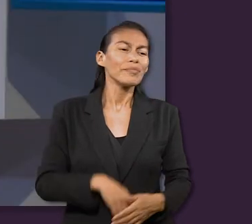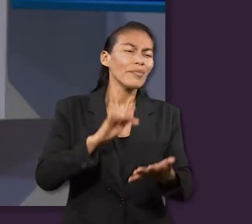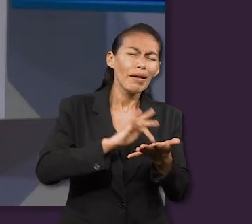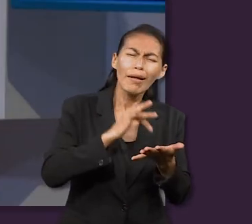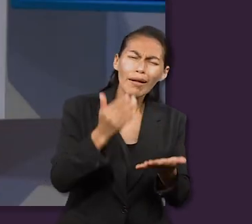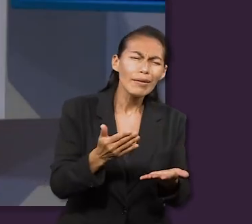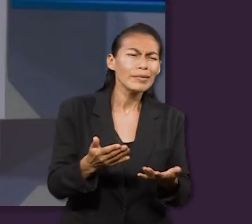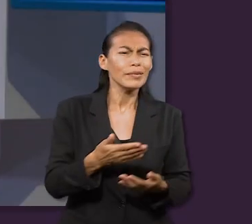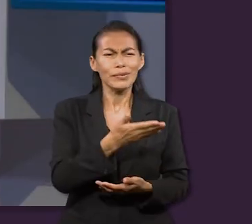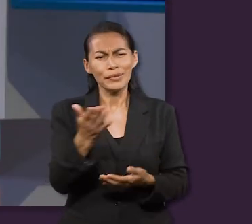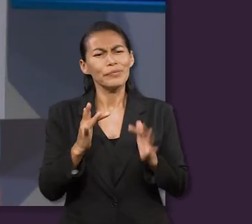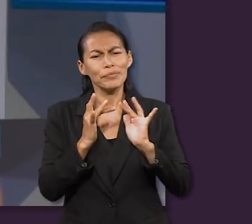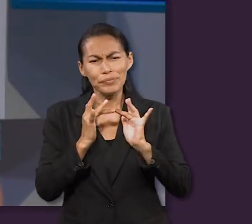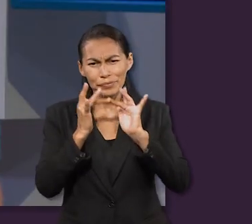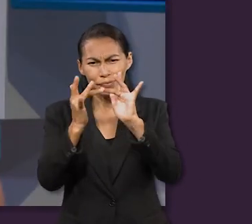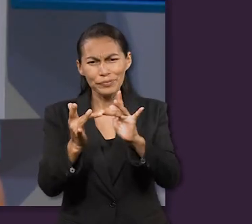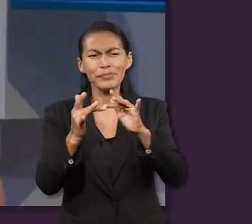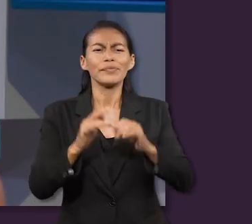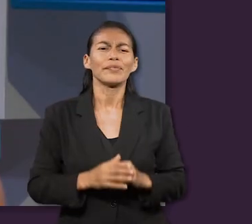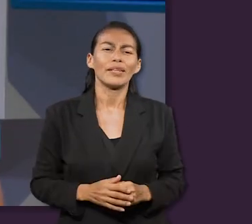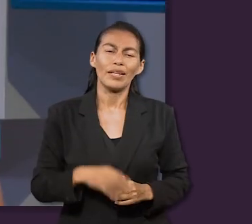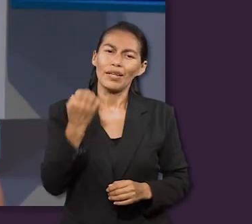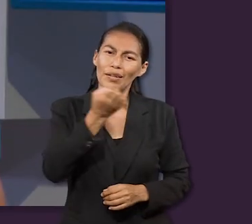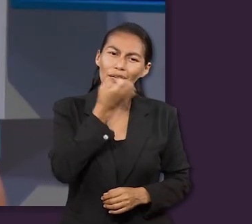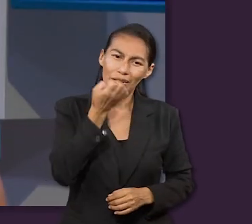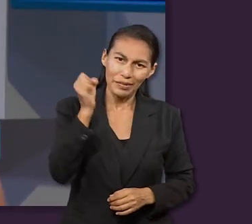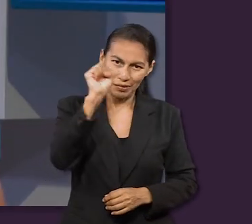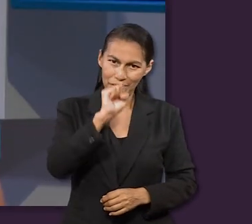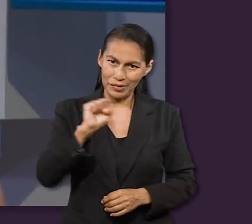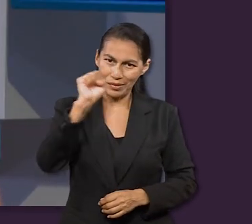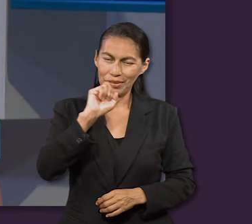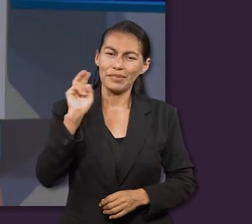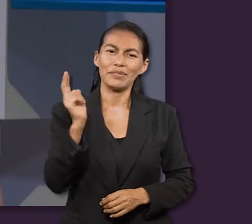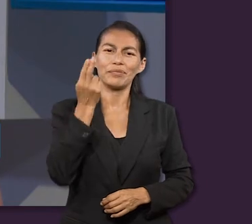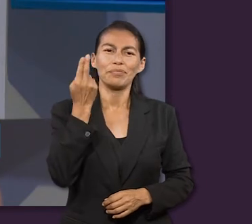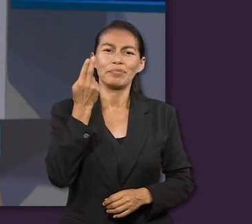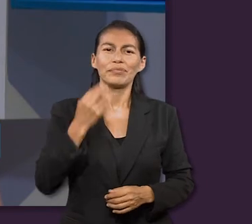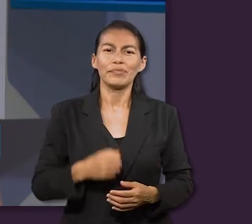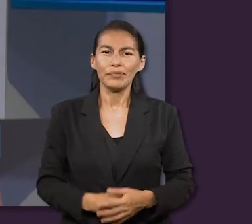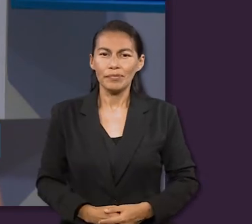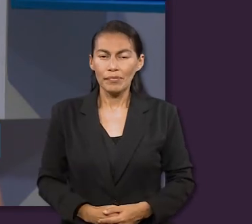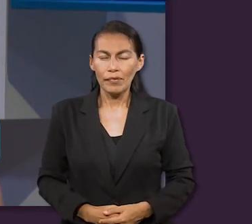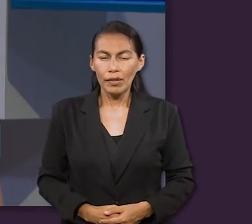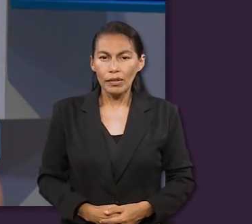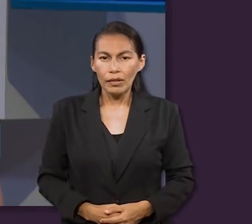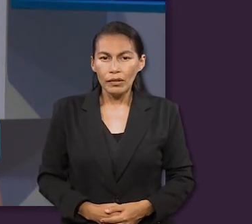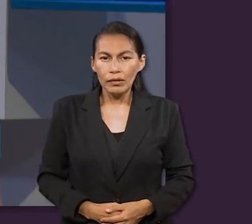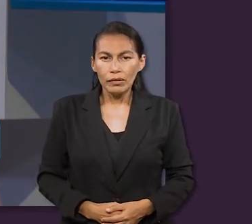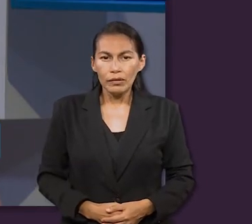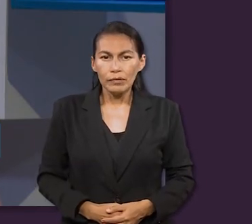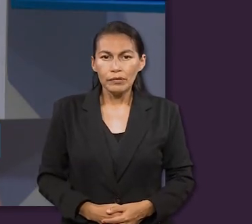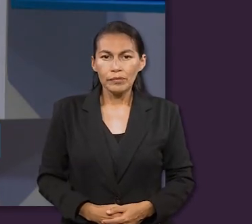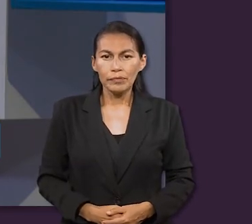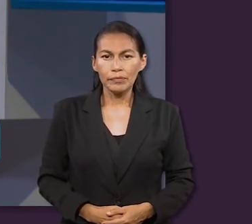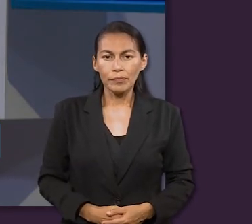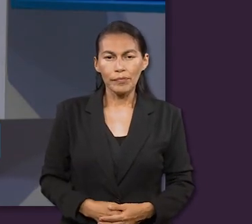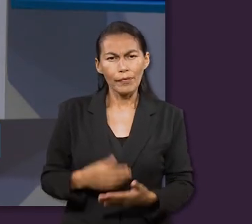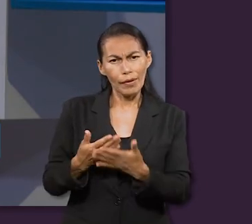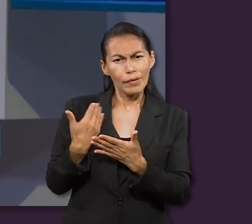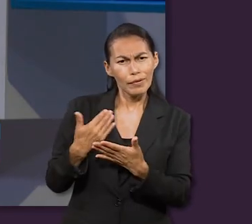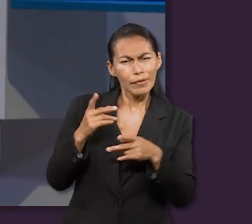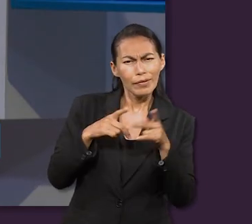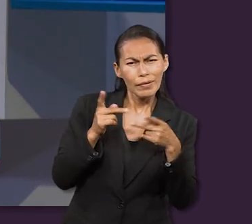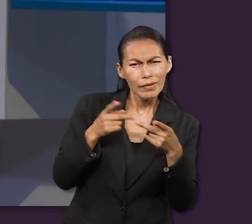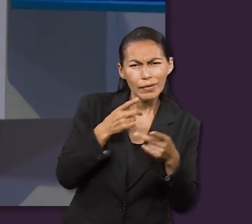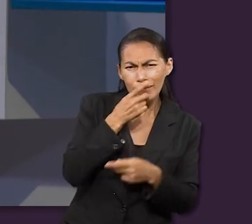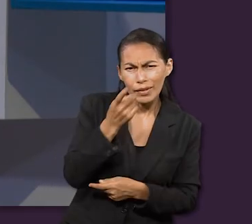Muchas gracias por seguir con nosotros en este repaso de Escuela Sabática Universitaria. Nos habíamos quedado en